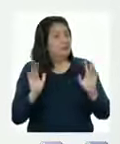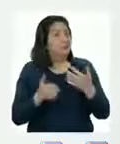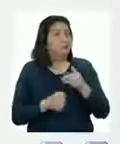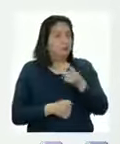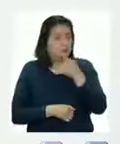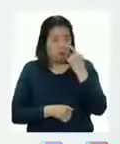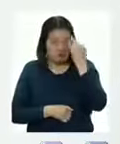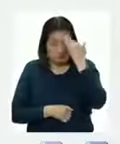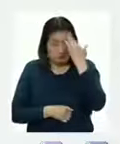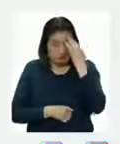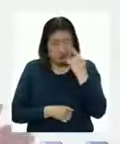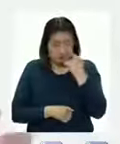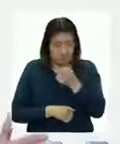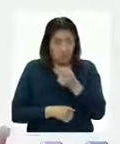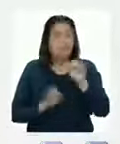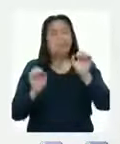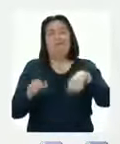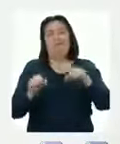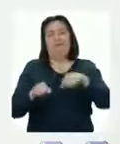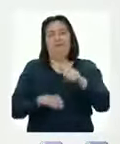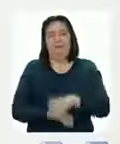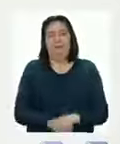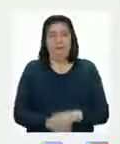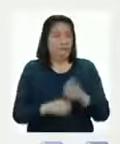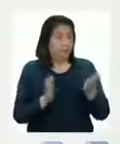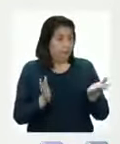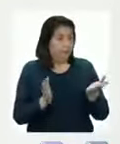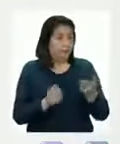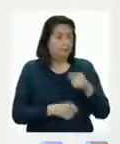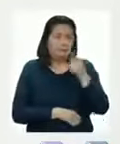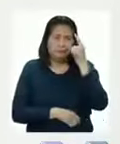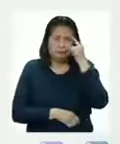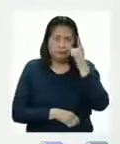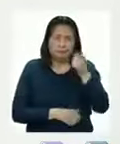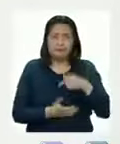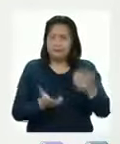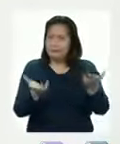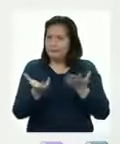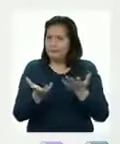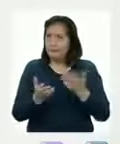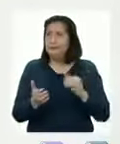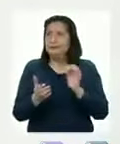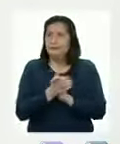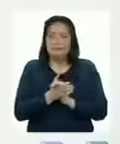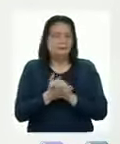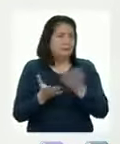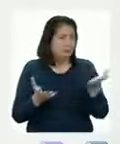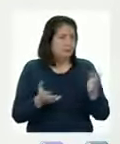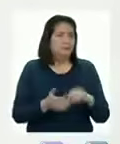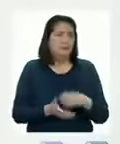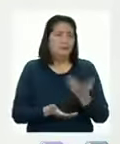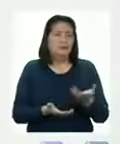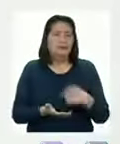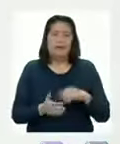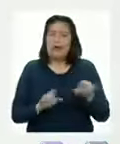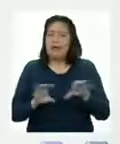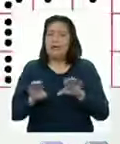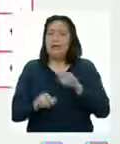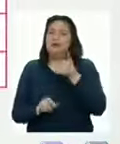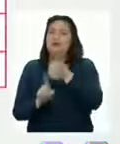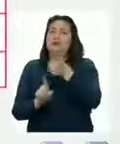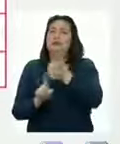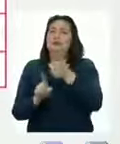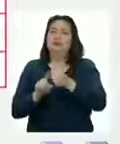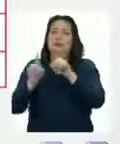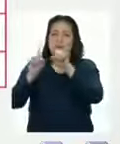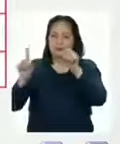¿Les gustaría conocerlas? Por supuesto Entonces, ¿qué te parece si invitamos a nuestros amigos y amigas A construir su propia